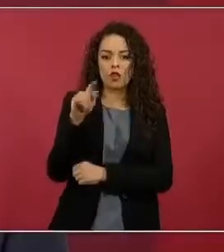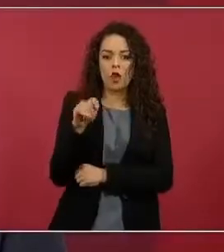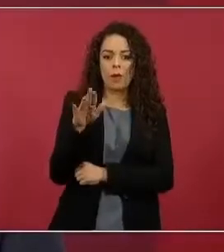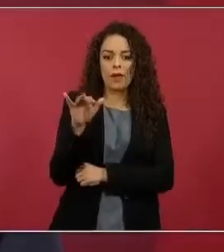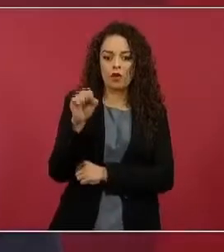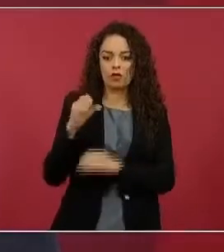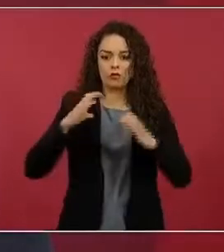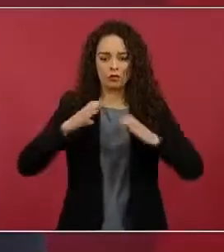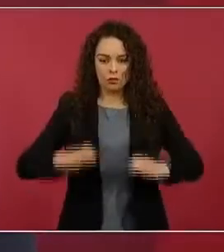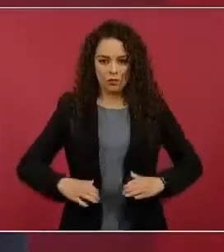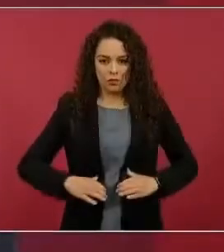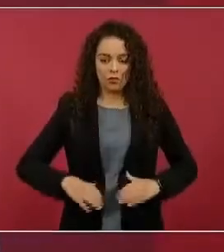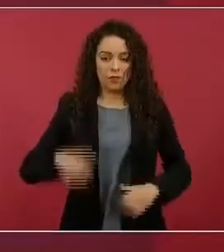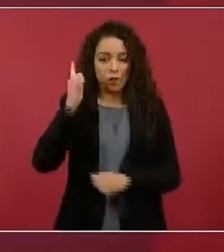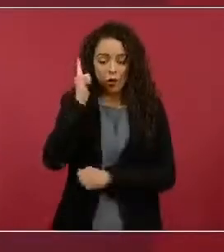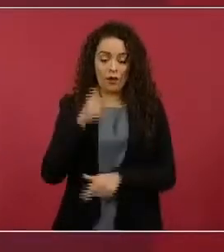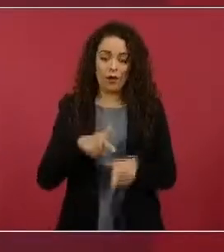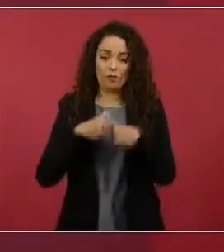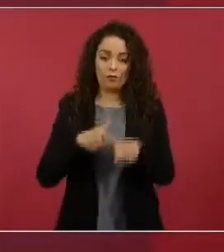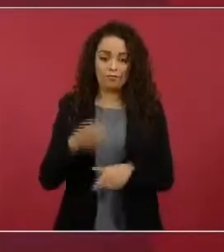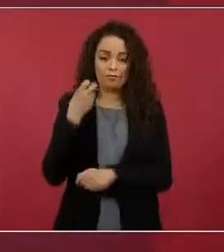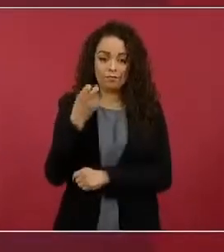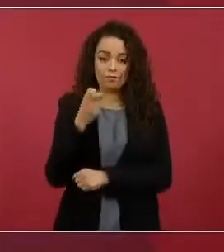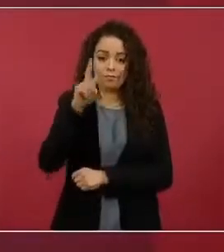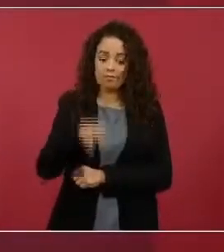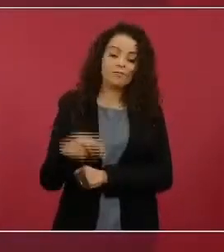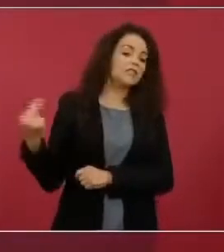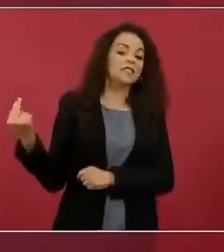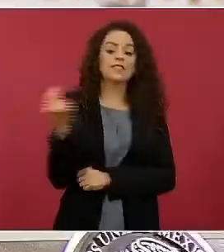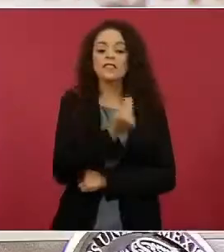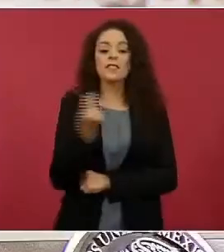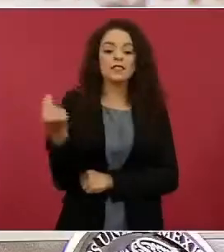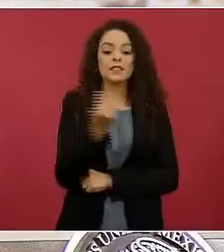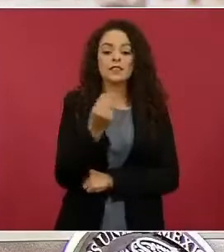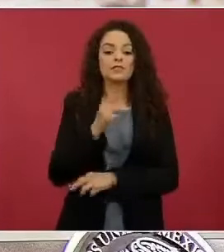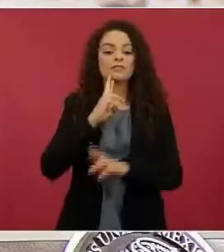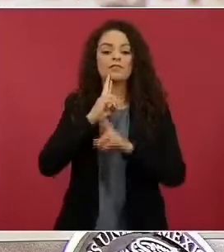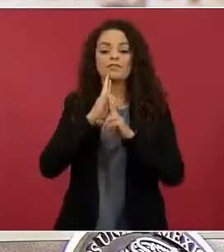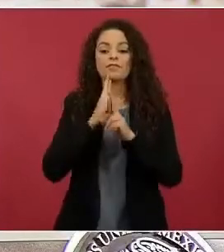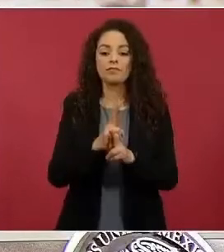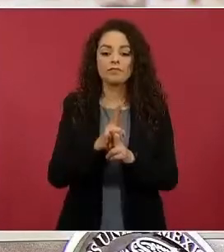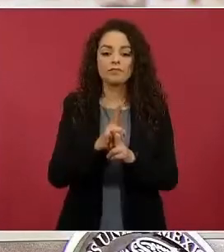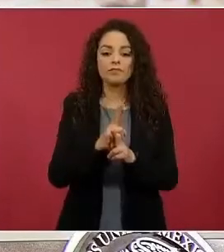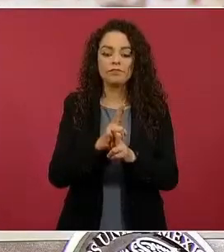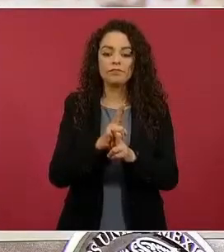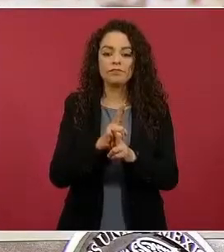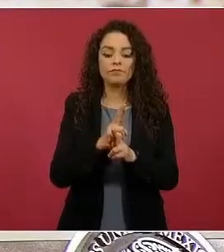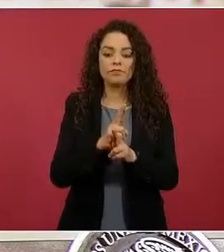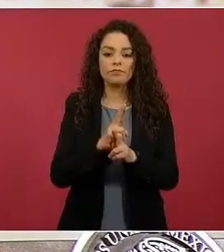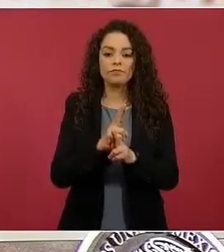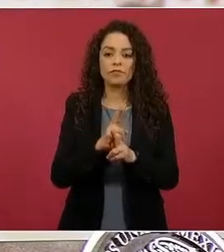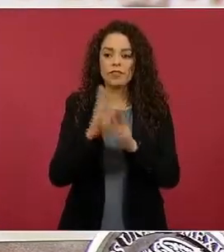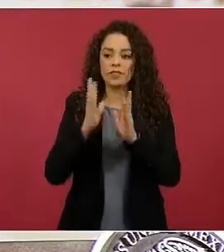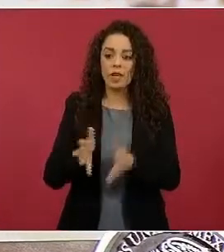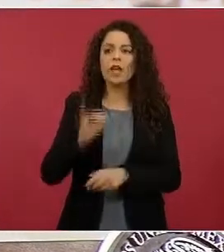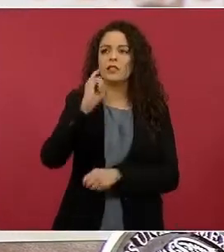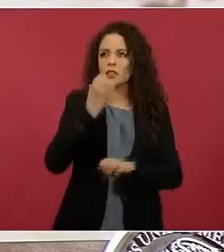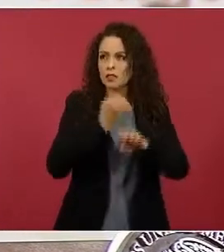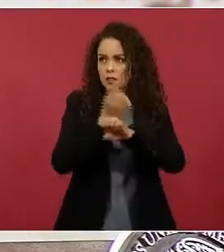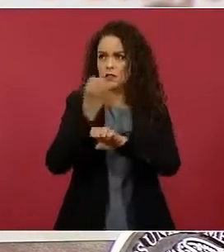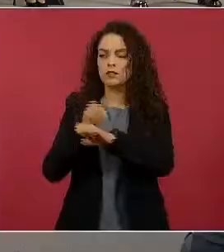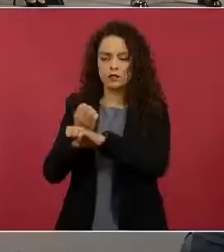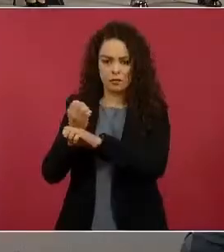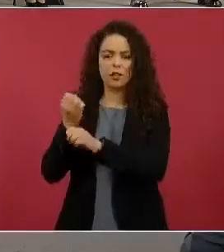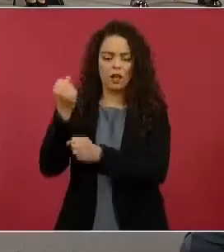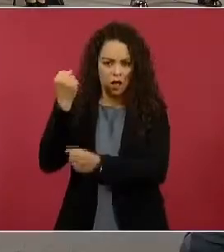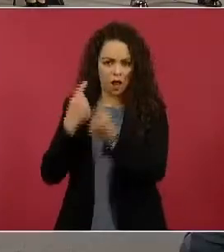siga consolidándose esta acción. Y necesitamos una respuesta. La hemos encontrado en muchos estados, lamentablemente